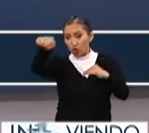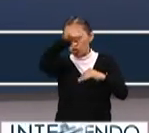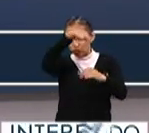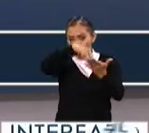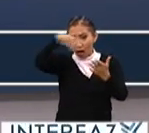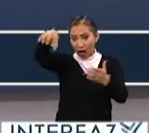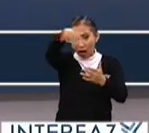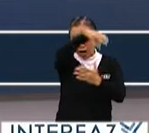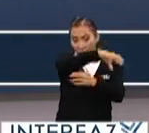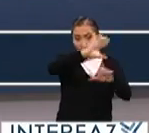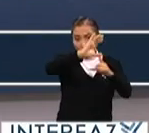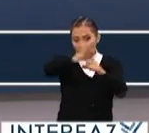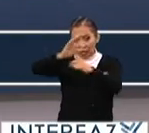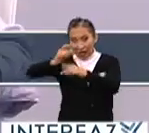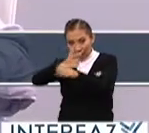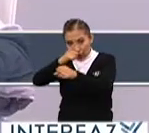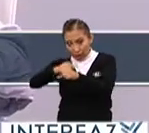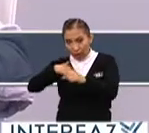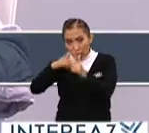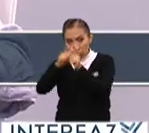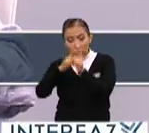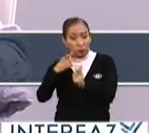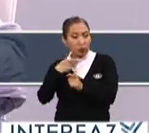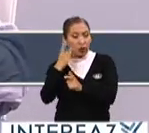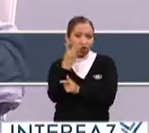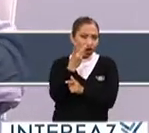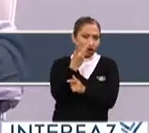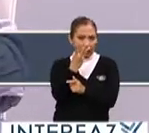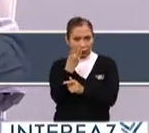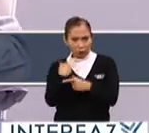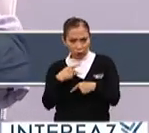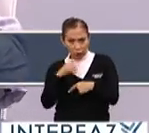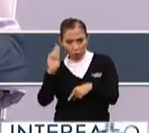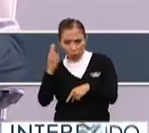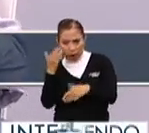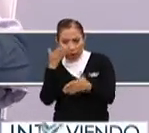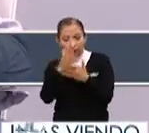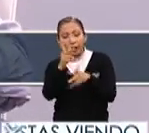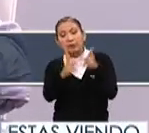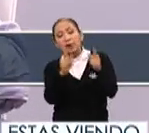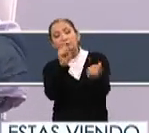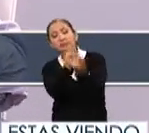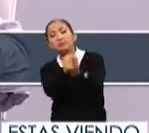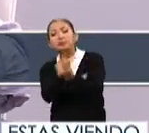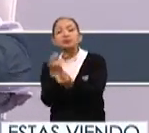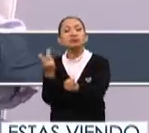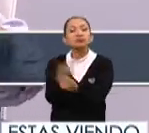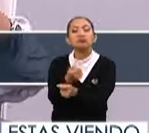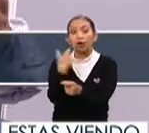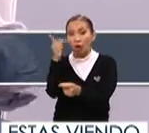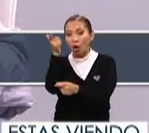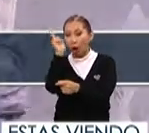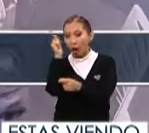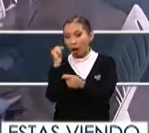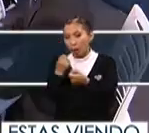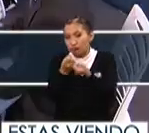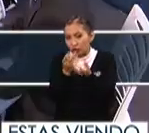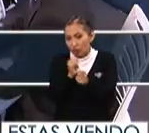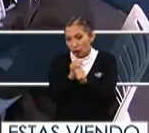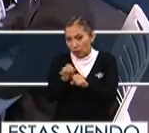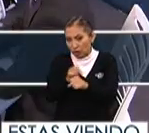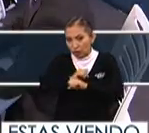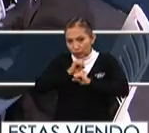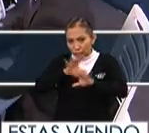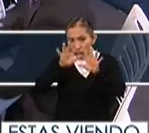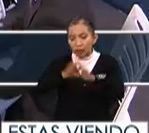instalaciones de los comités nacionales de los partidos, va a haber dos o tres personas de la UNAM platicando directamente, esperamos compartir también la información